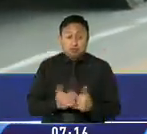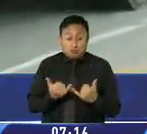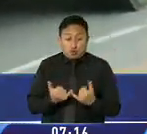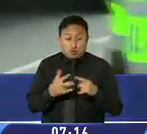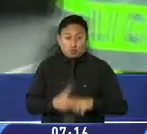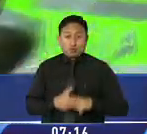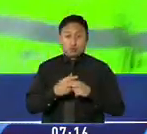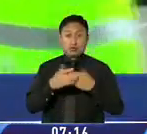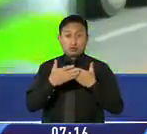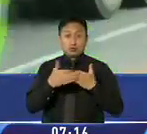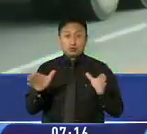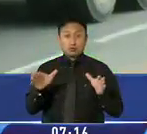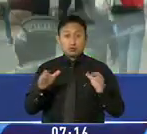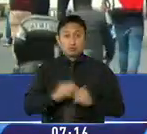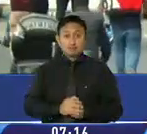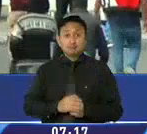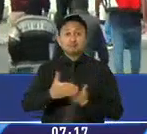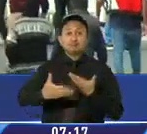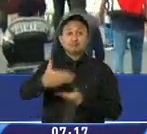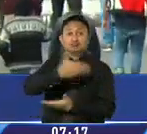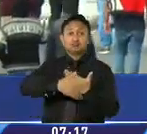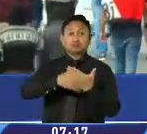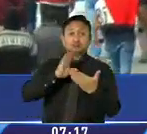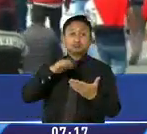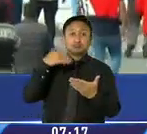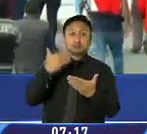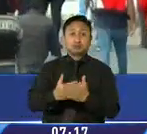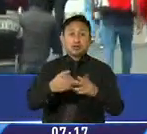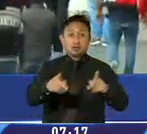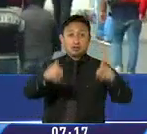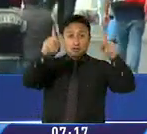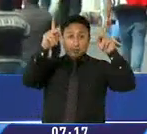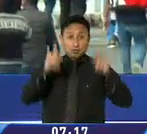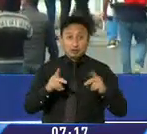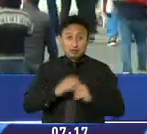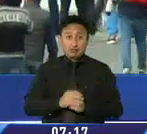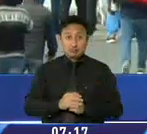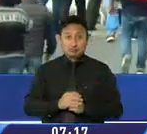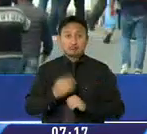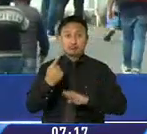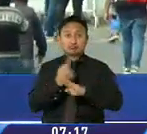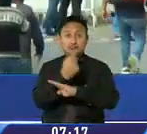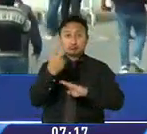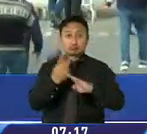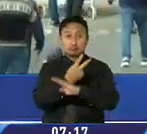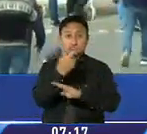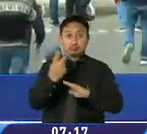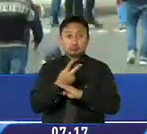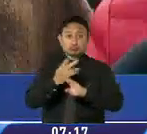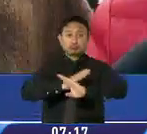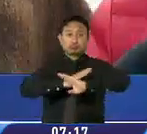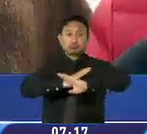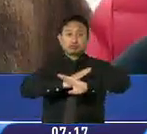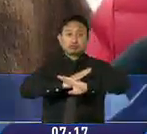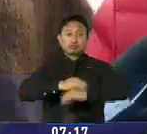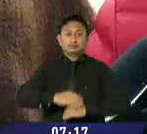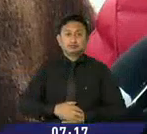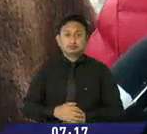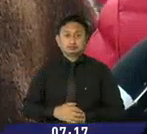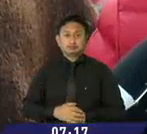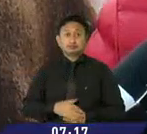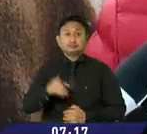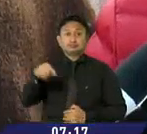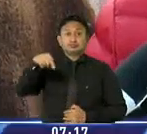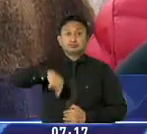inicio de la reapertura oficial. Los comerciantes llegaron hasta el puente de Rumichaca y por varias horas bloquearon el ingreso del transporte pesado. El